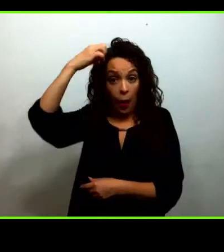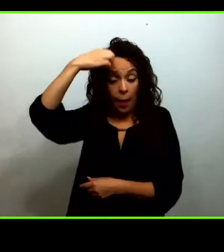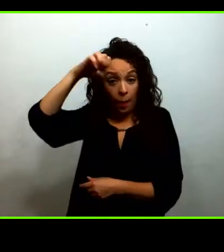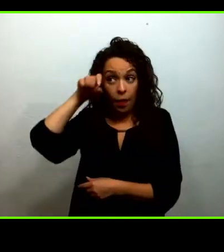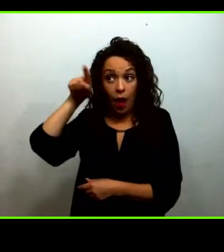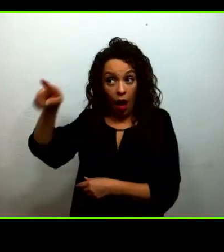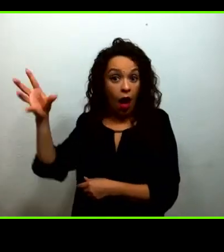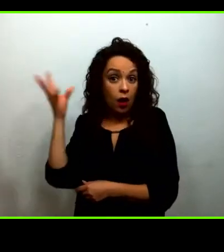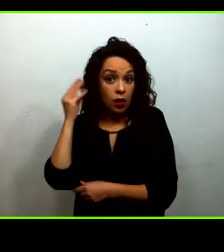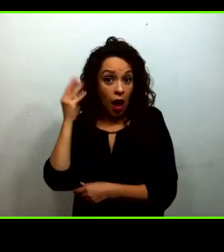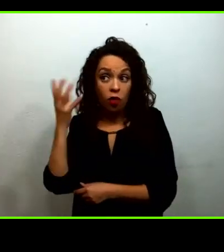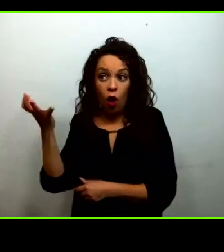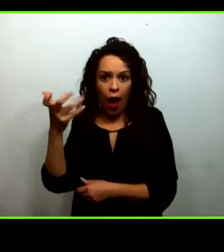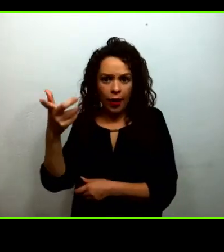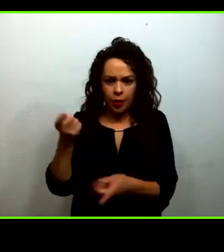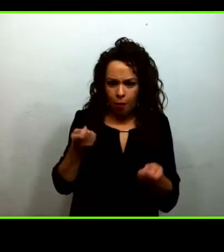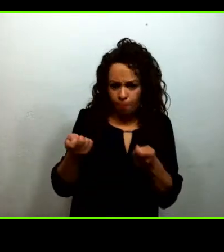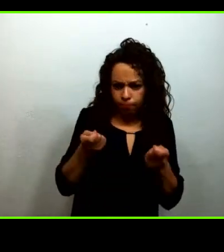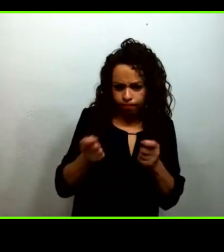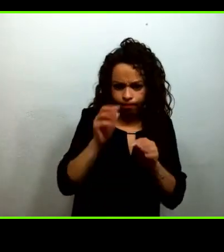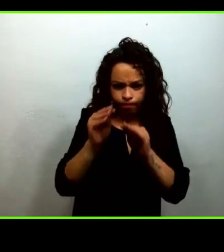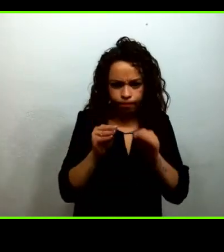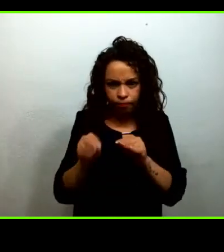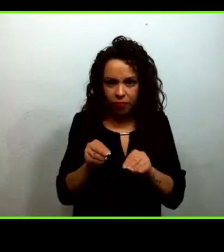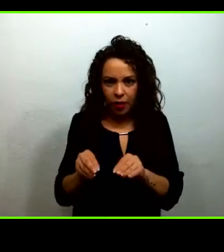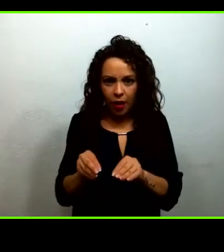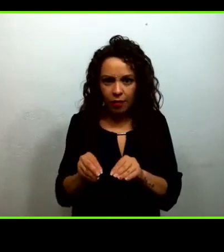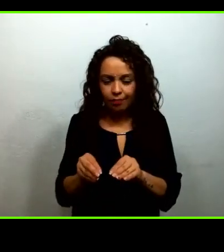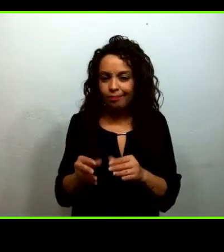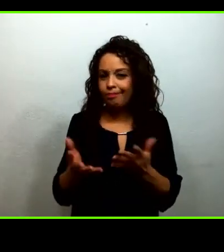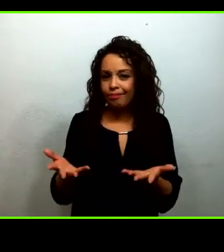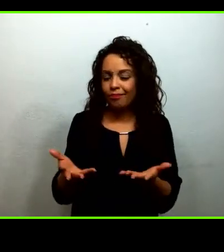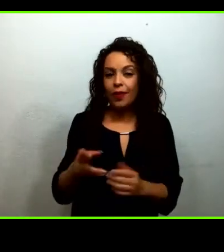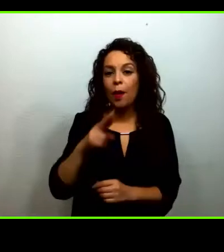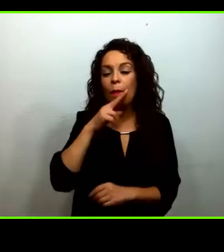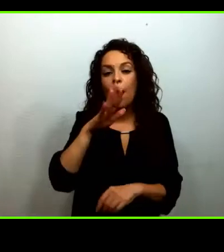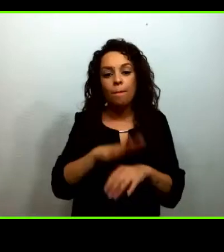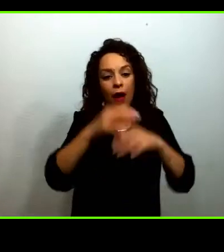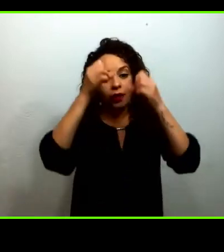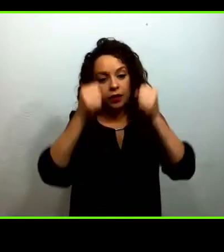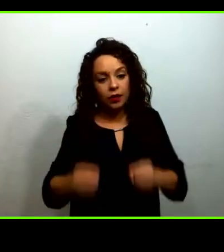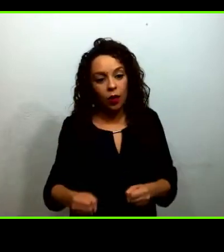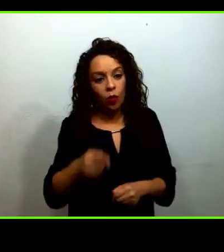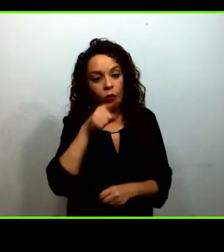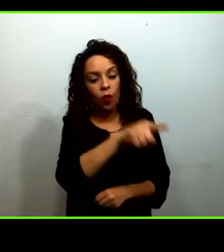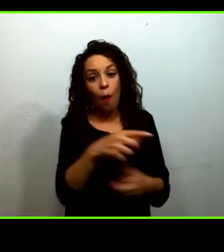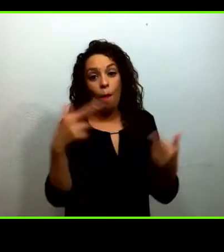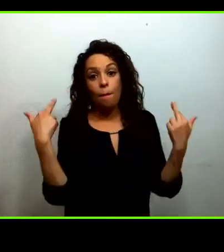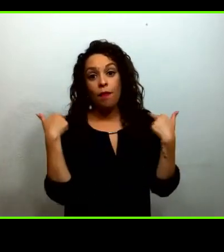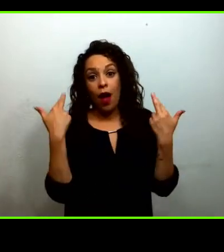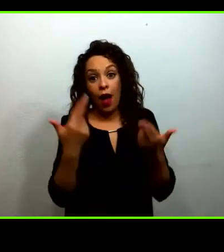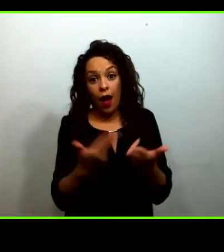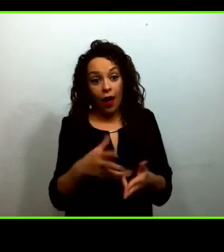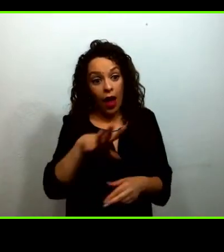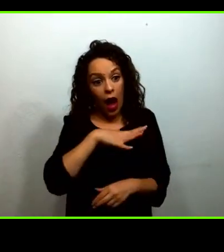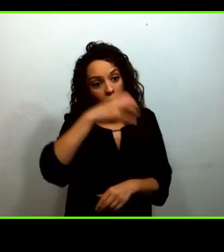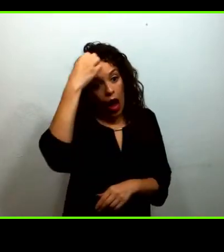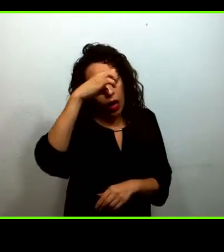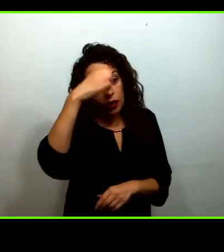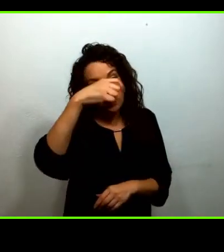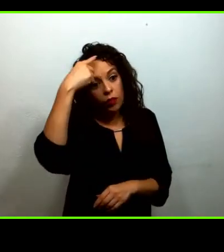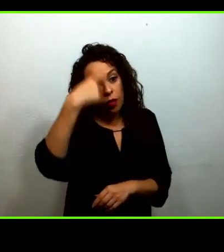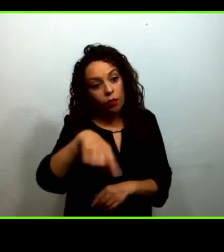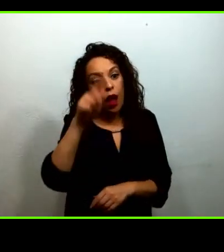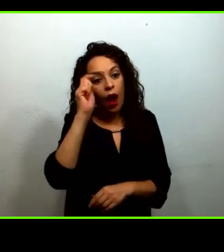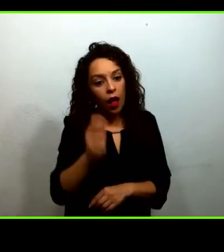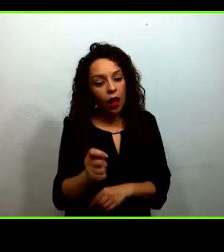apostar por el expertise que los maestros tienen para el trabajo didáctico y lo